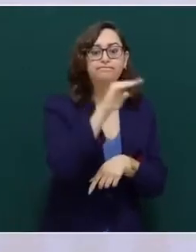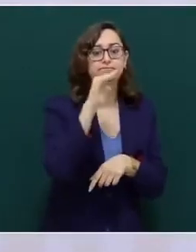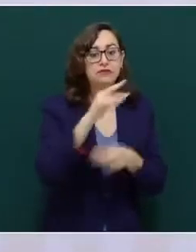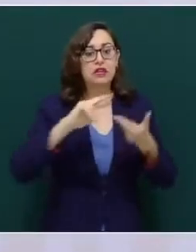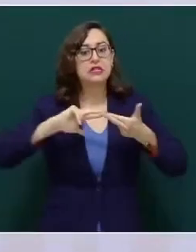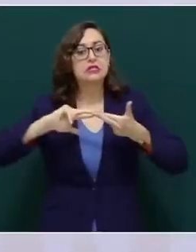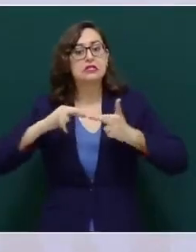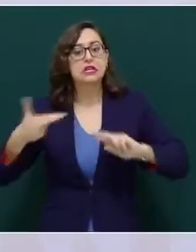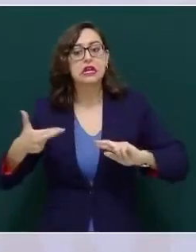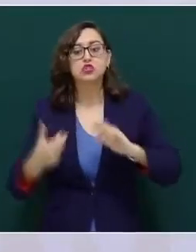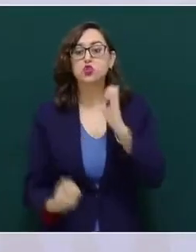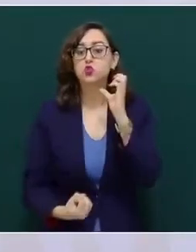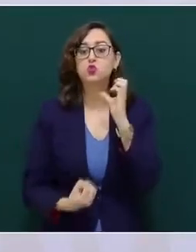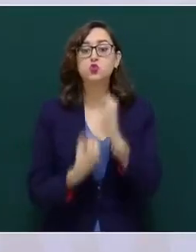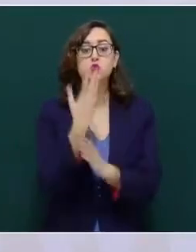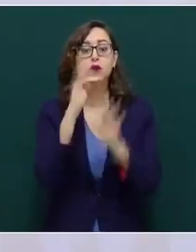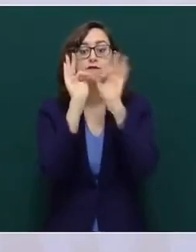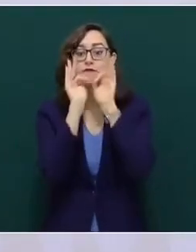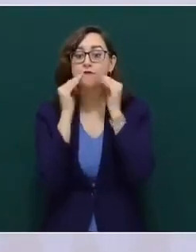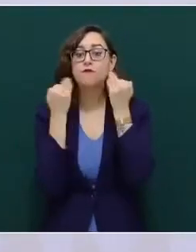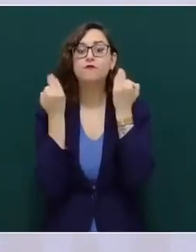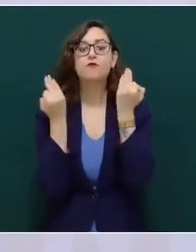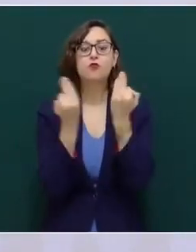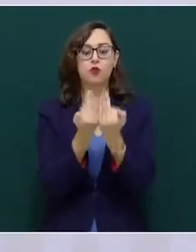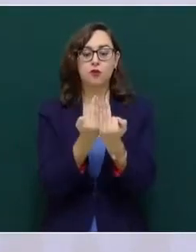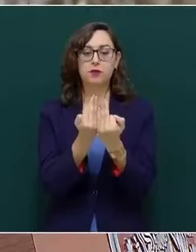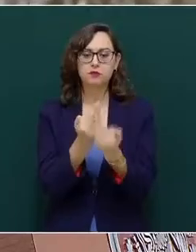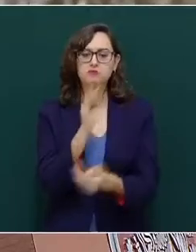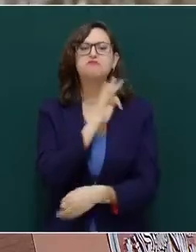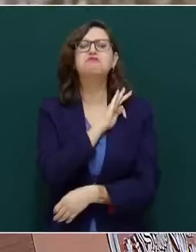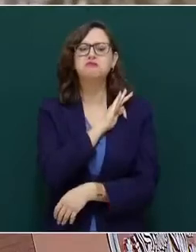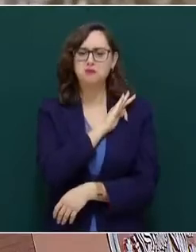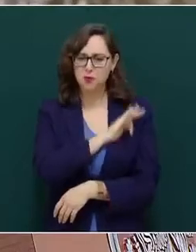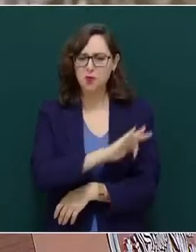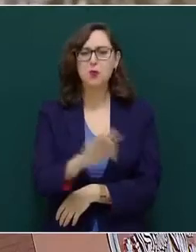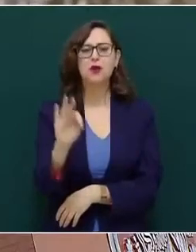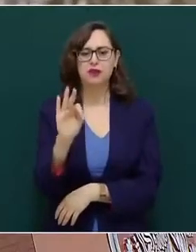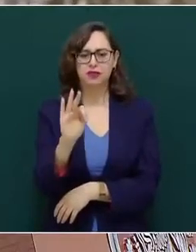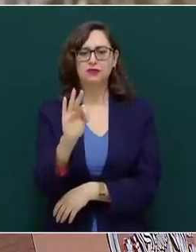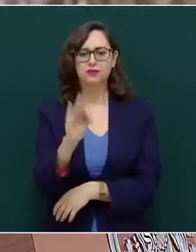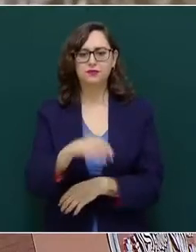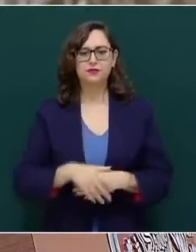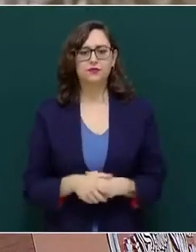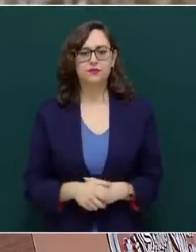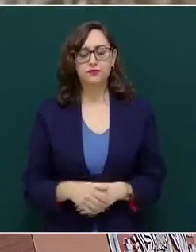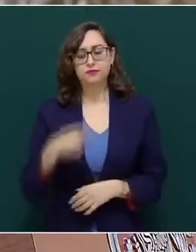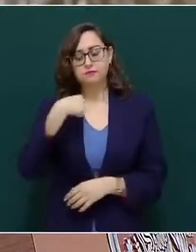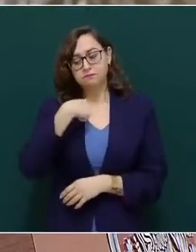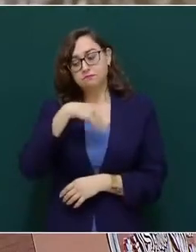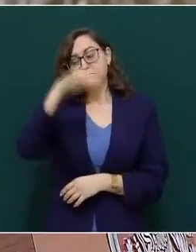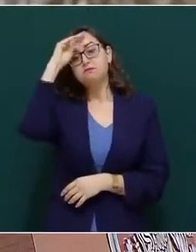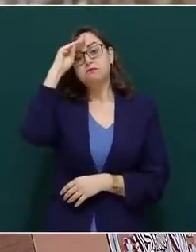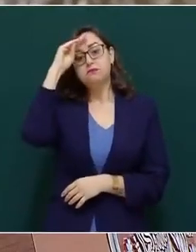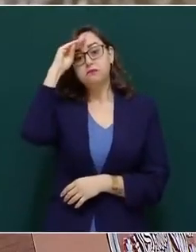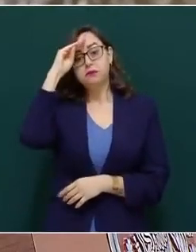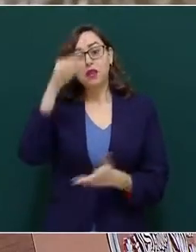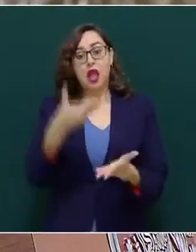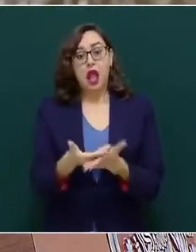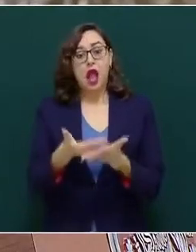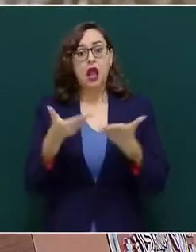relación entre los países de América es posible. Considero que en la actualidad